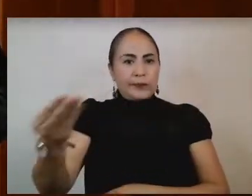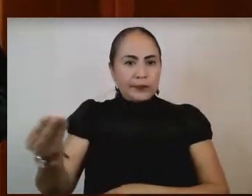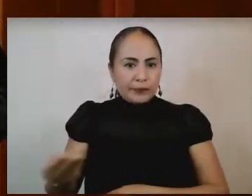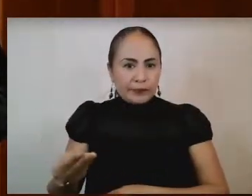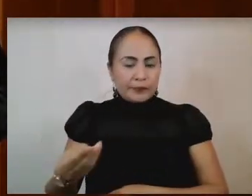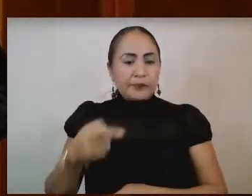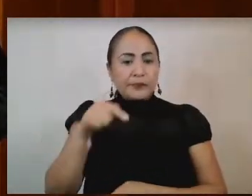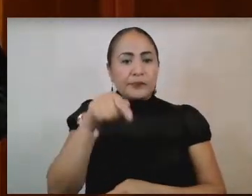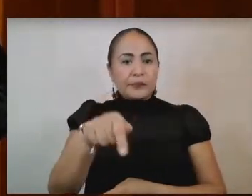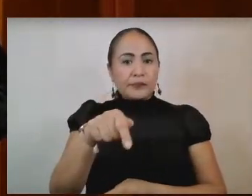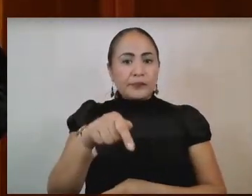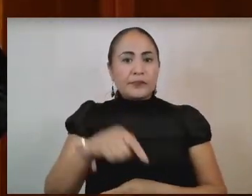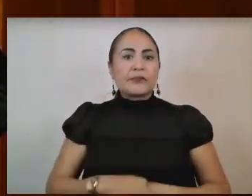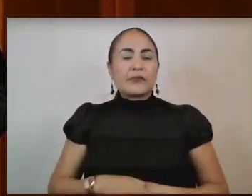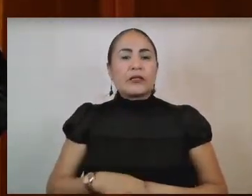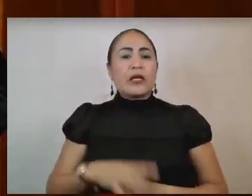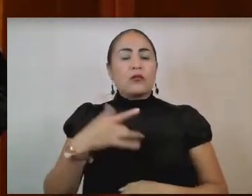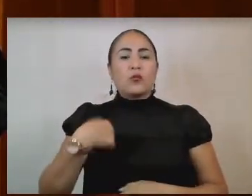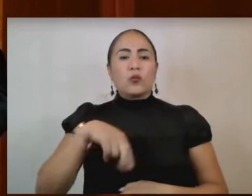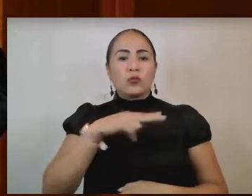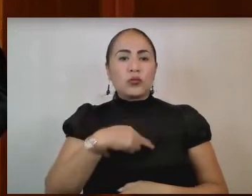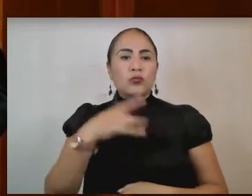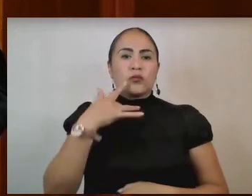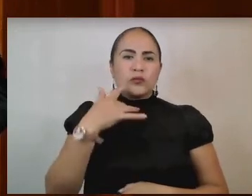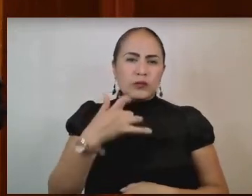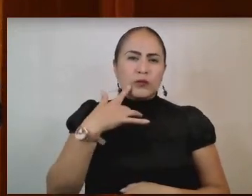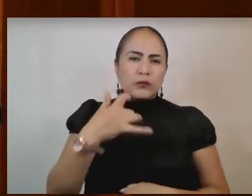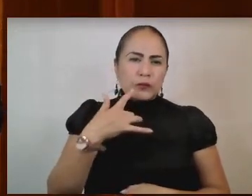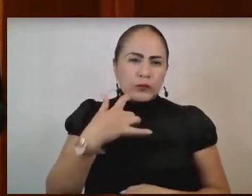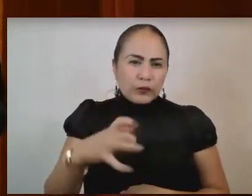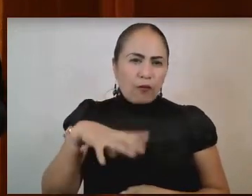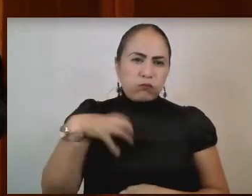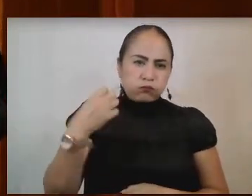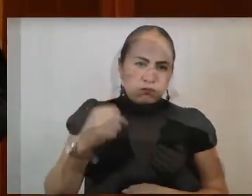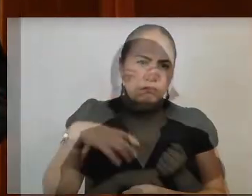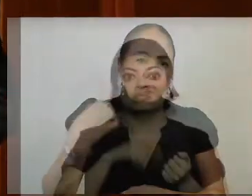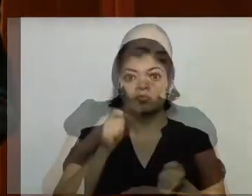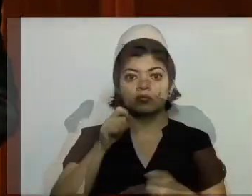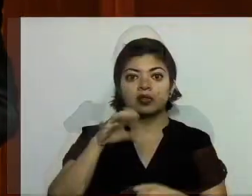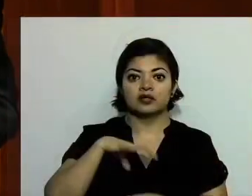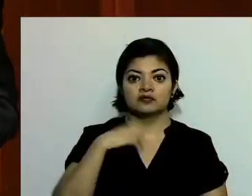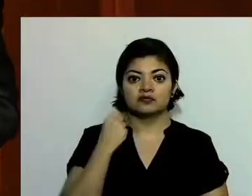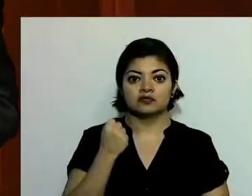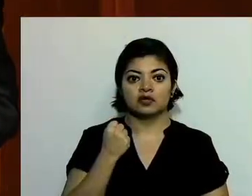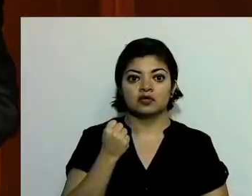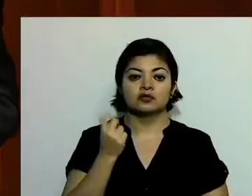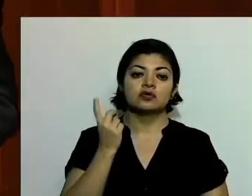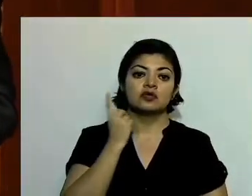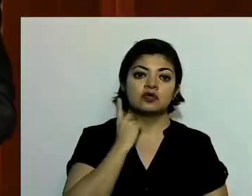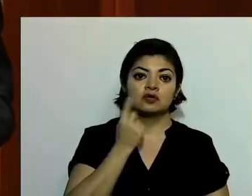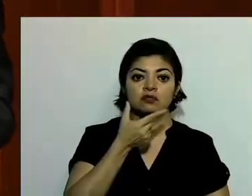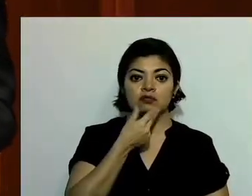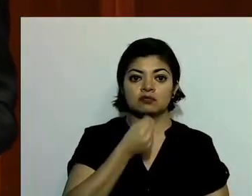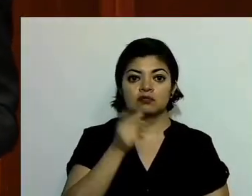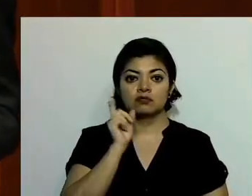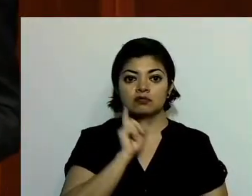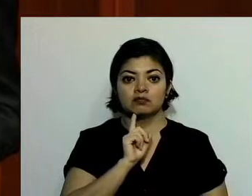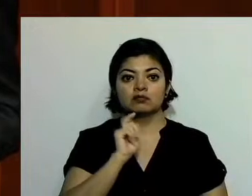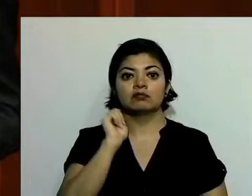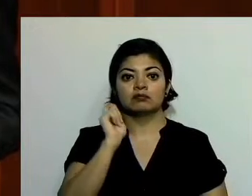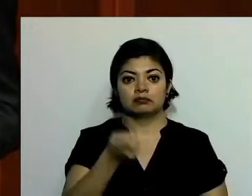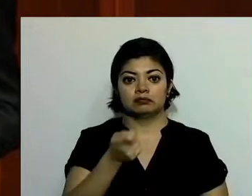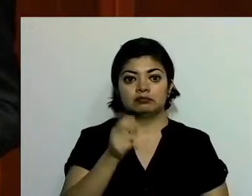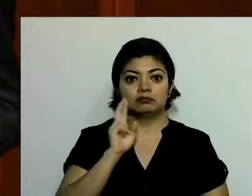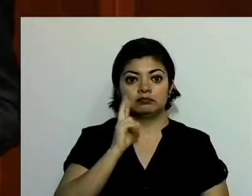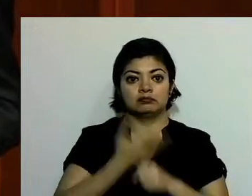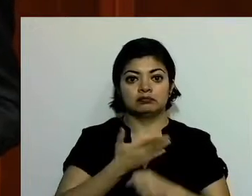de este gran esfuerzo, el esfuerzo de las diputadas, de los diputados, que es nuestra responsabilidad